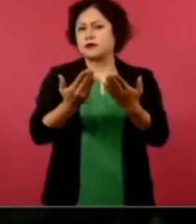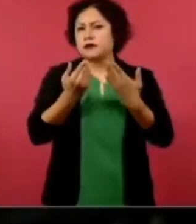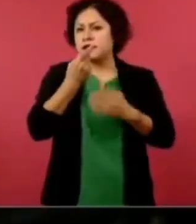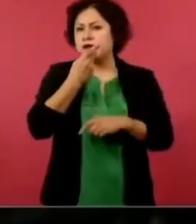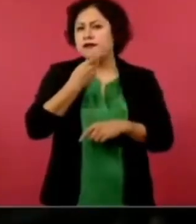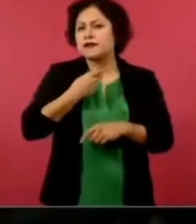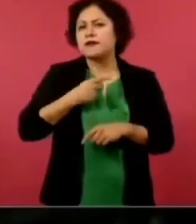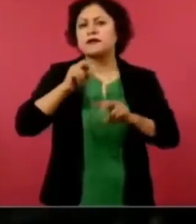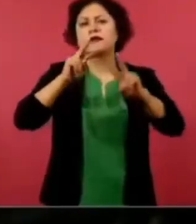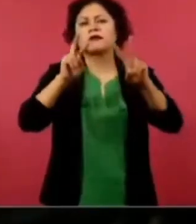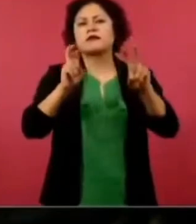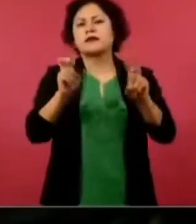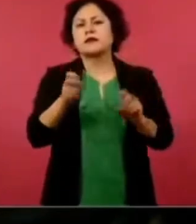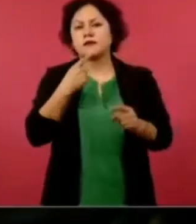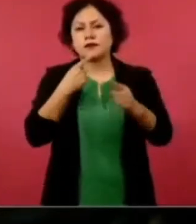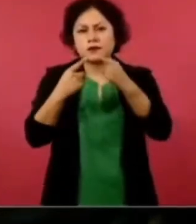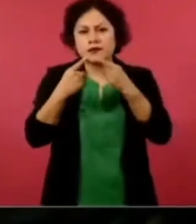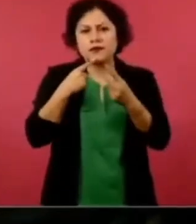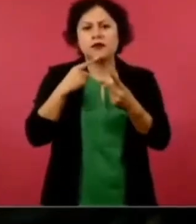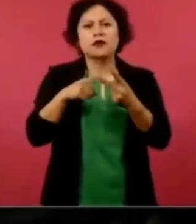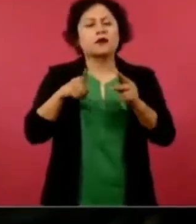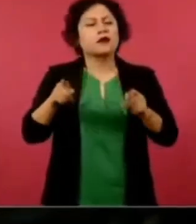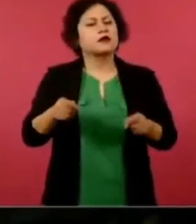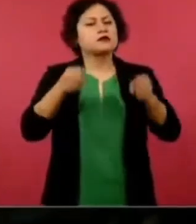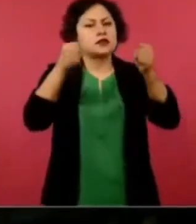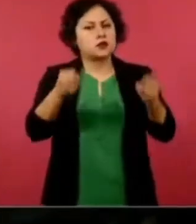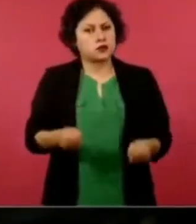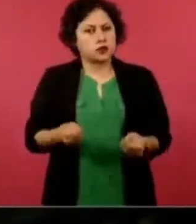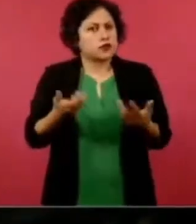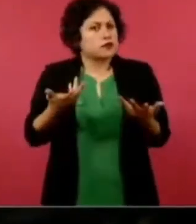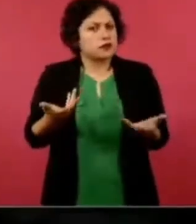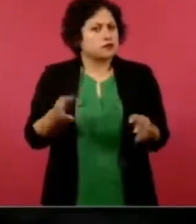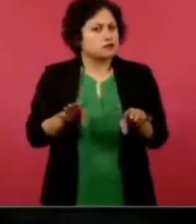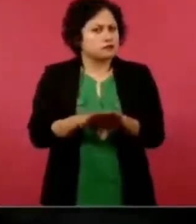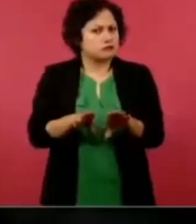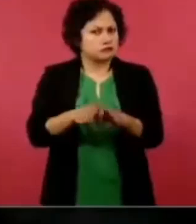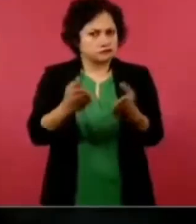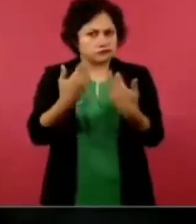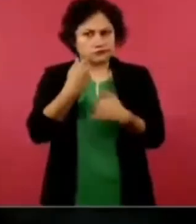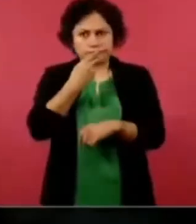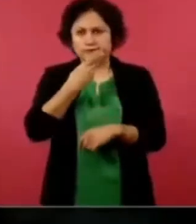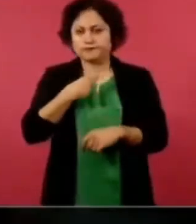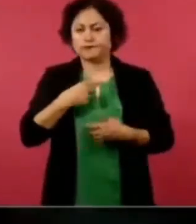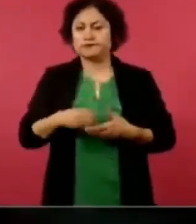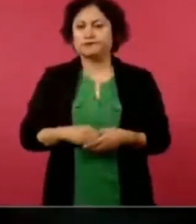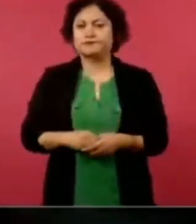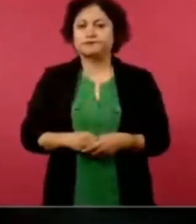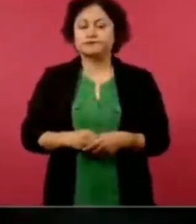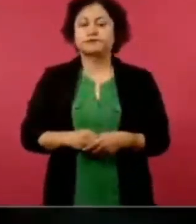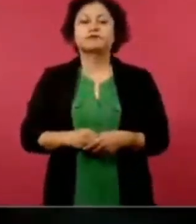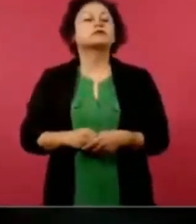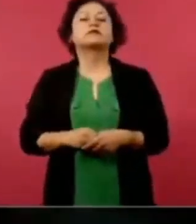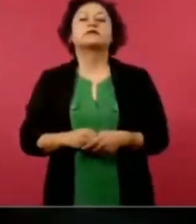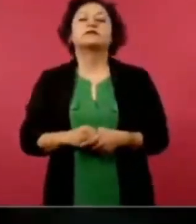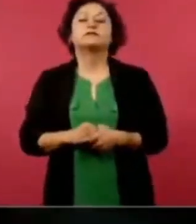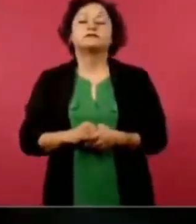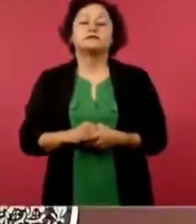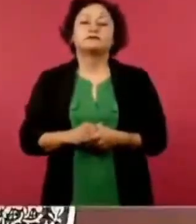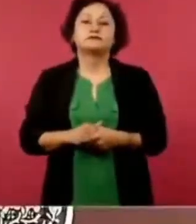seguridad se va a dar para esto y qué se van a tratar hoy en esta reunión, señor presidente? Bueno, se ha avanzado